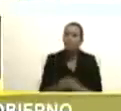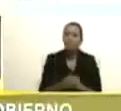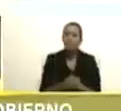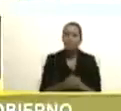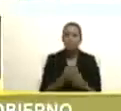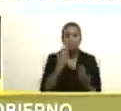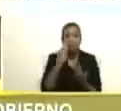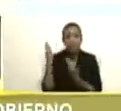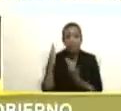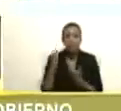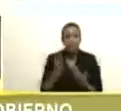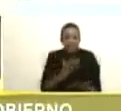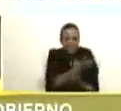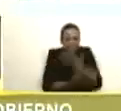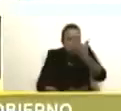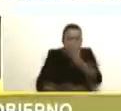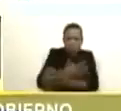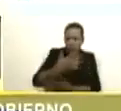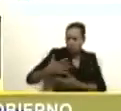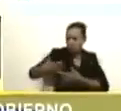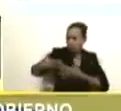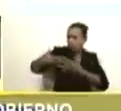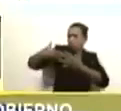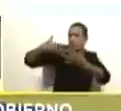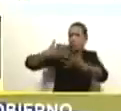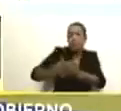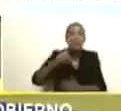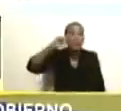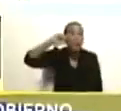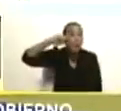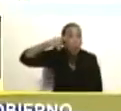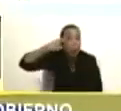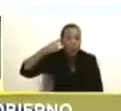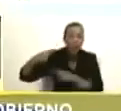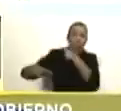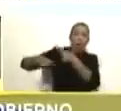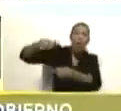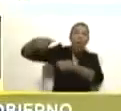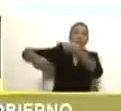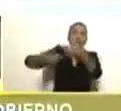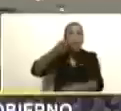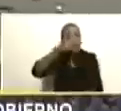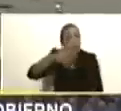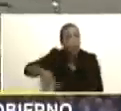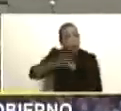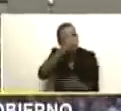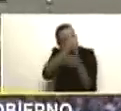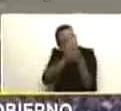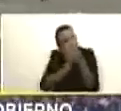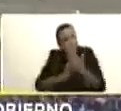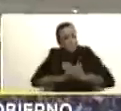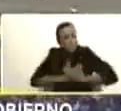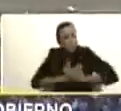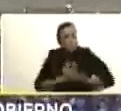Desde su sangre, desde su legado. Somos un pueblo solidario,